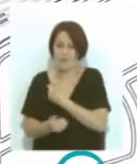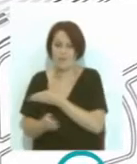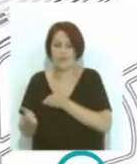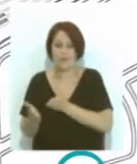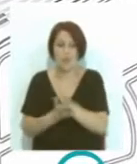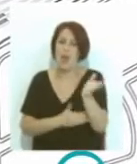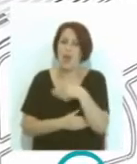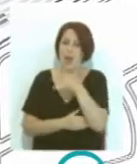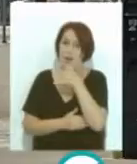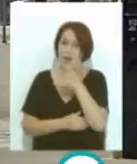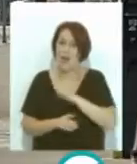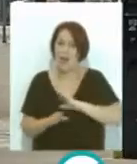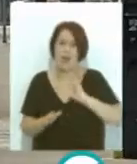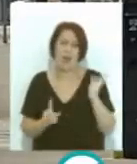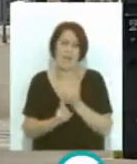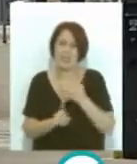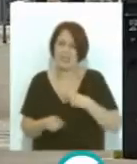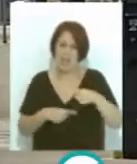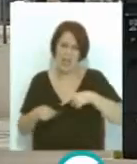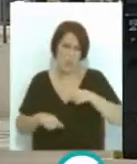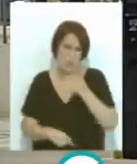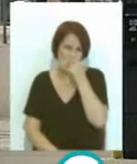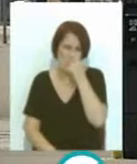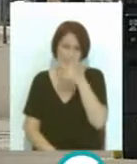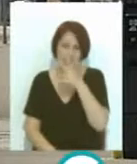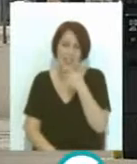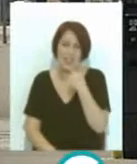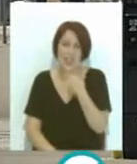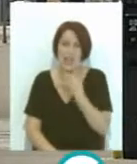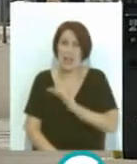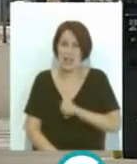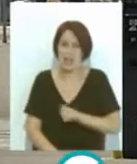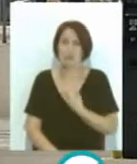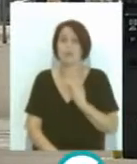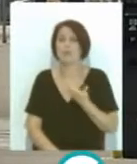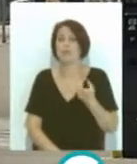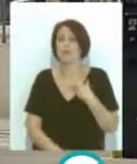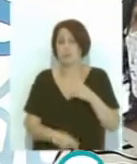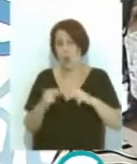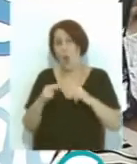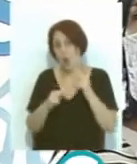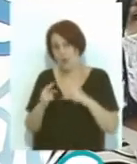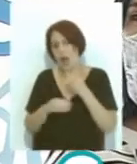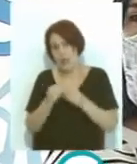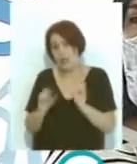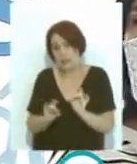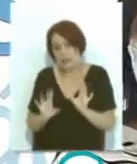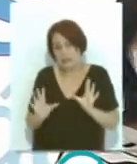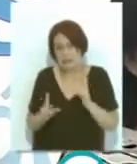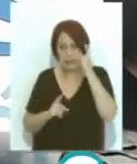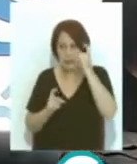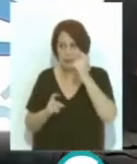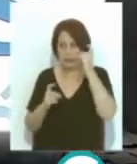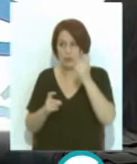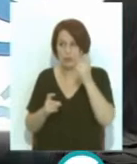afectarán poco al tráfico rodado según ha asegurado el alcalde. Obras evidentemente se van a hacer con toda la delicadeza del mundo intentando